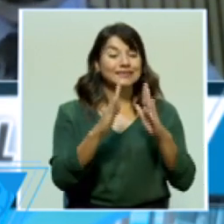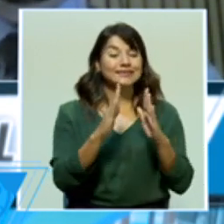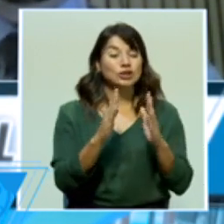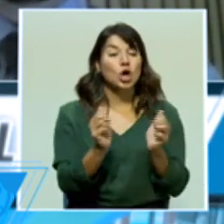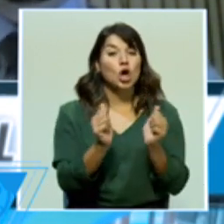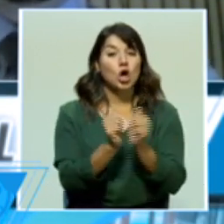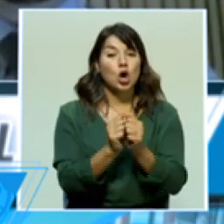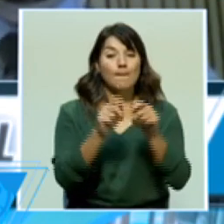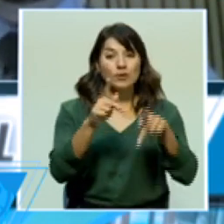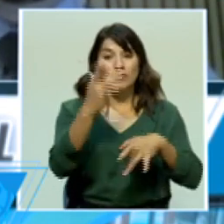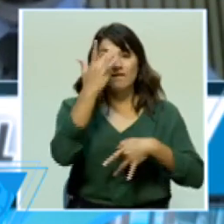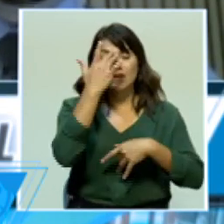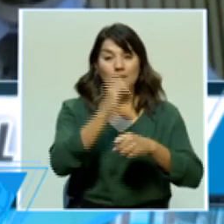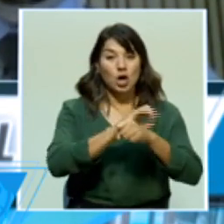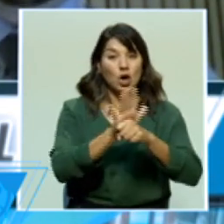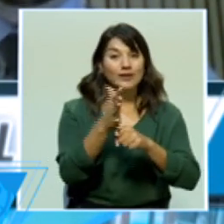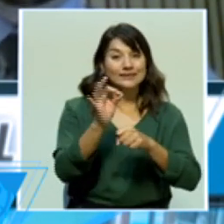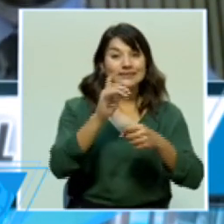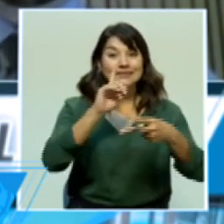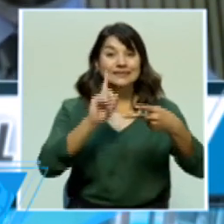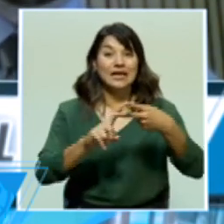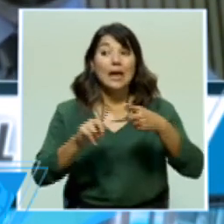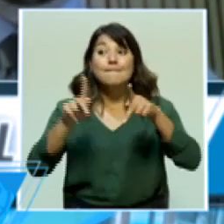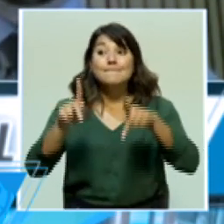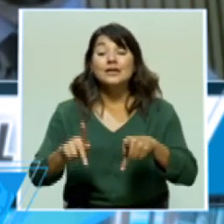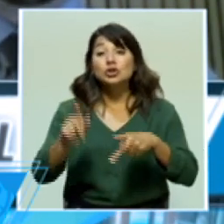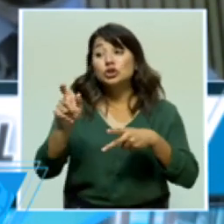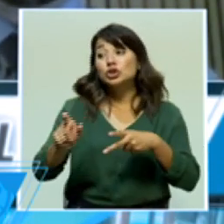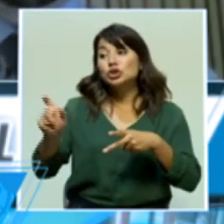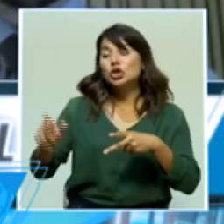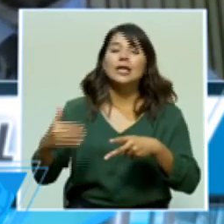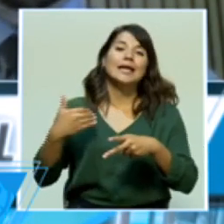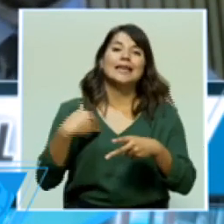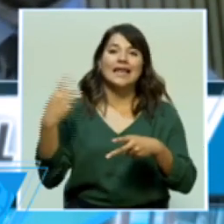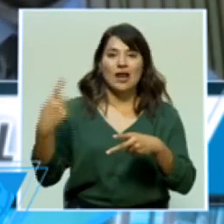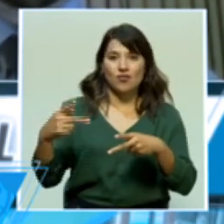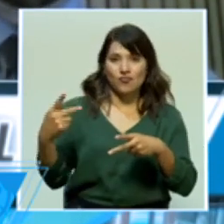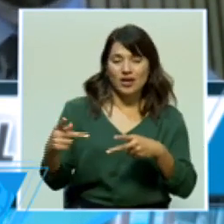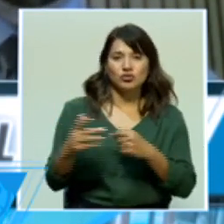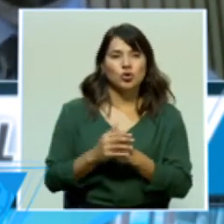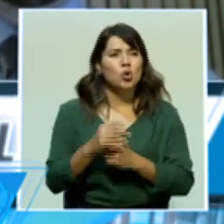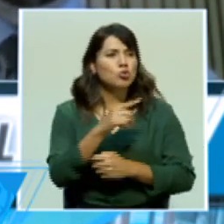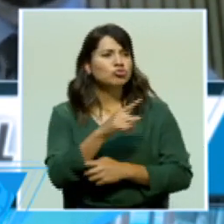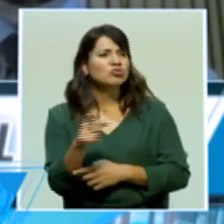las personas de grupo de riesgo. ¿Esto va a llevar una lista?